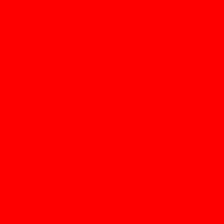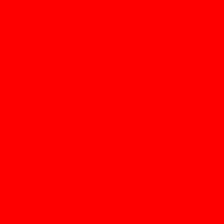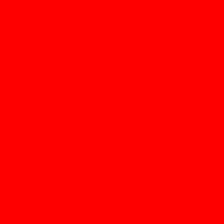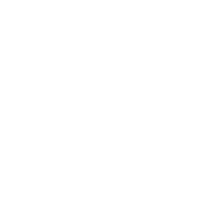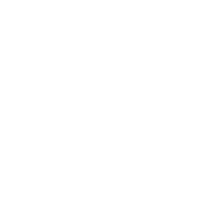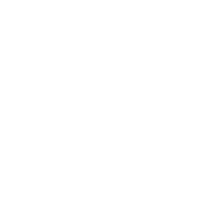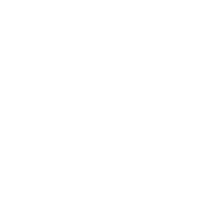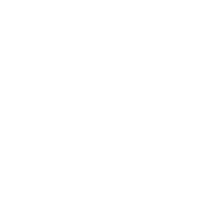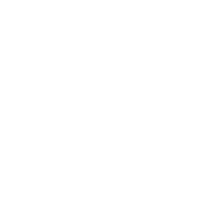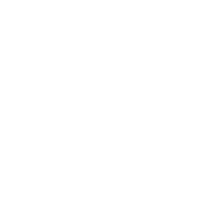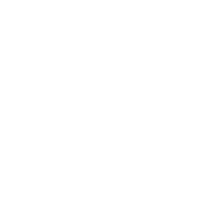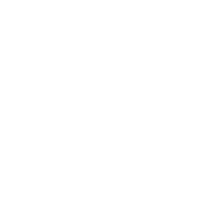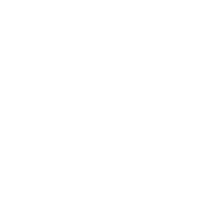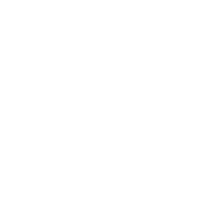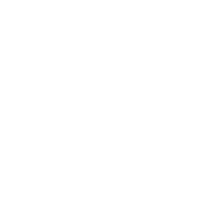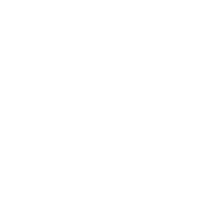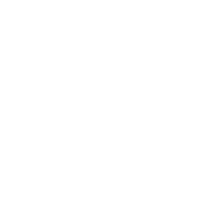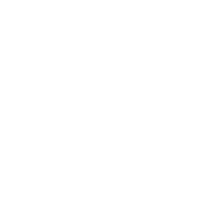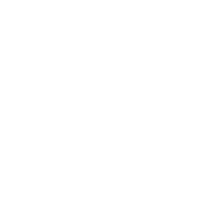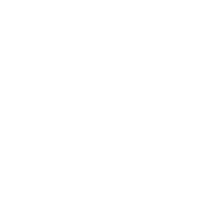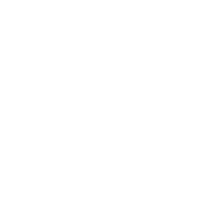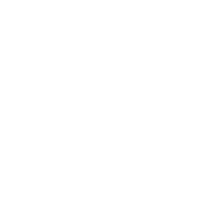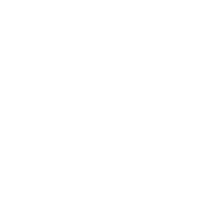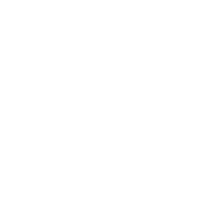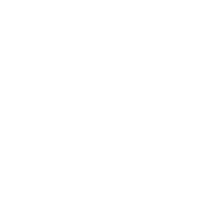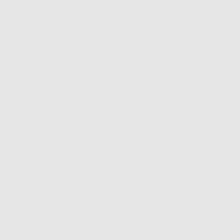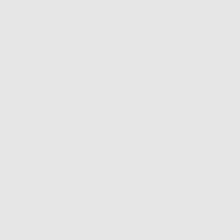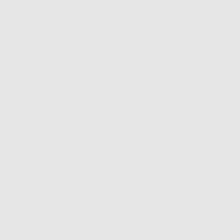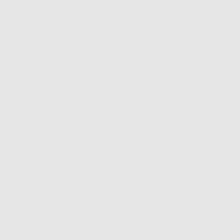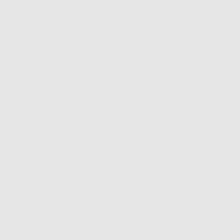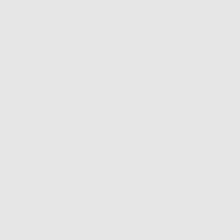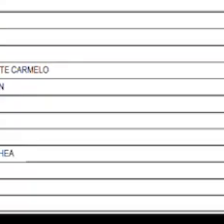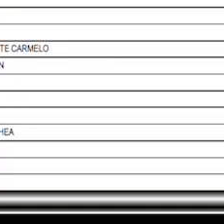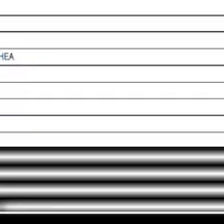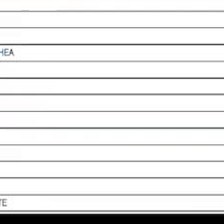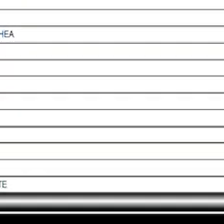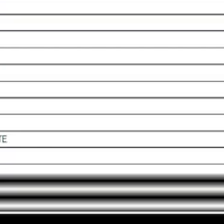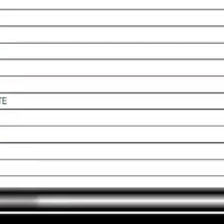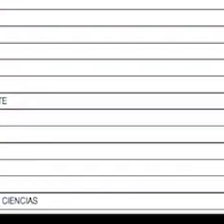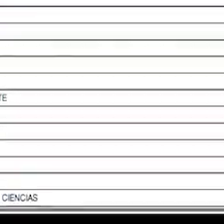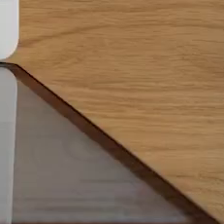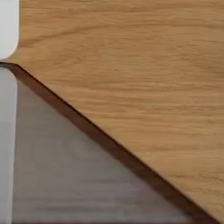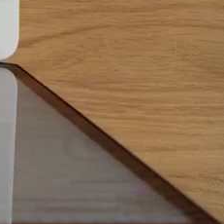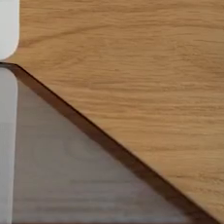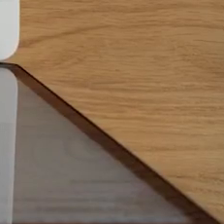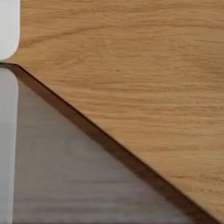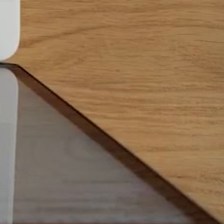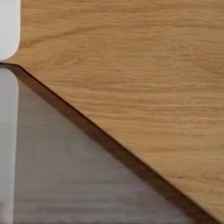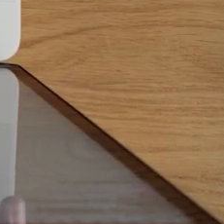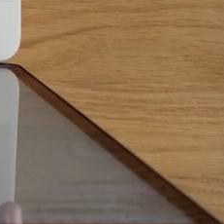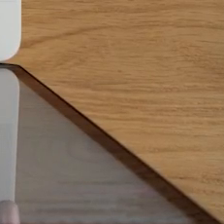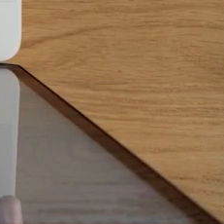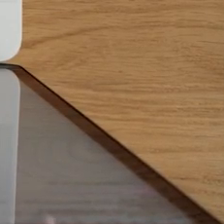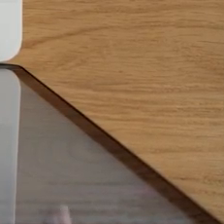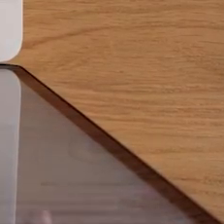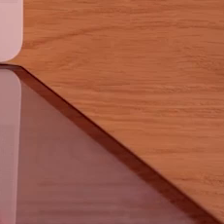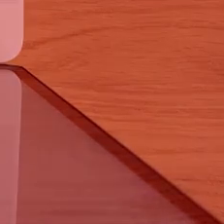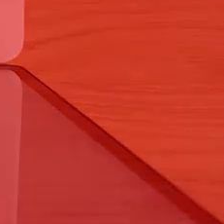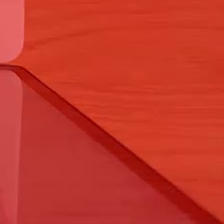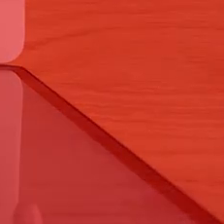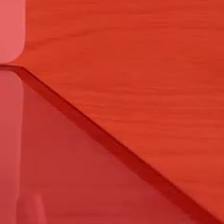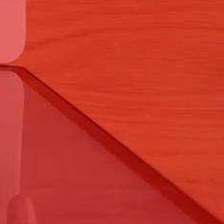Paso 1. Verifica si tu colegio es beneficiario del Programa de Mantenimiento para el año 2024, ingresando a